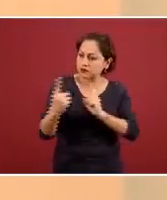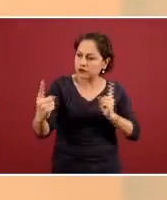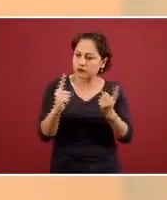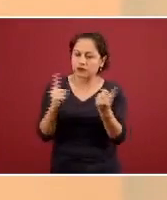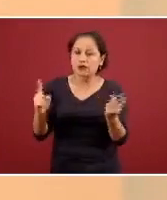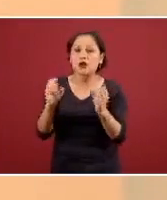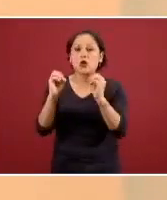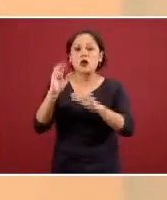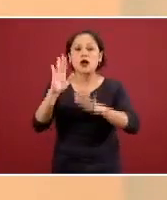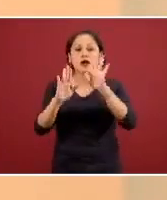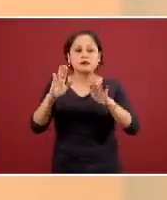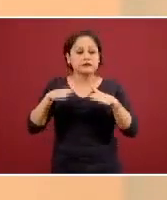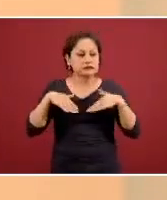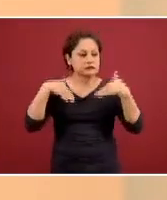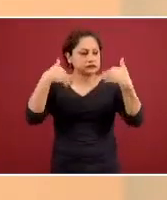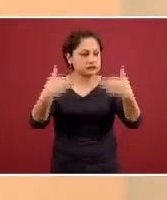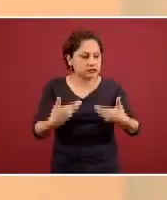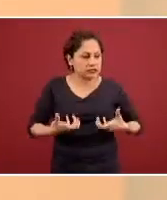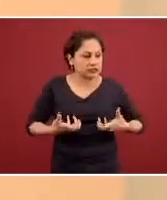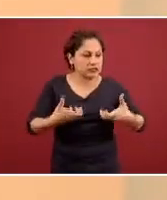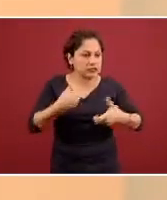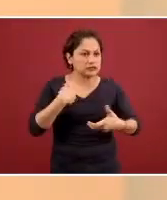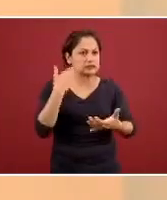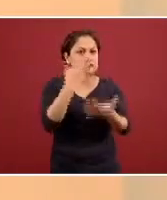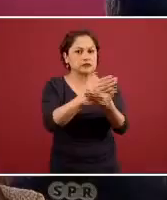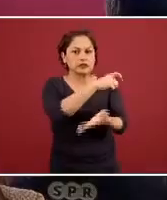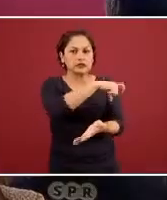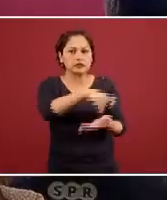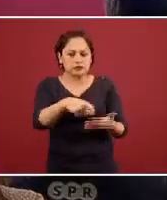qué pasa con todos estos